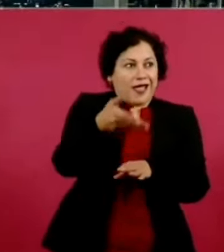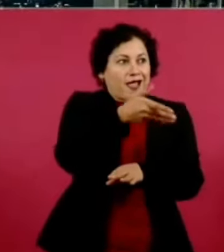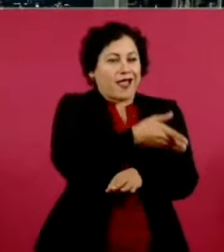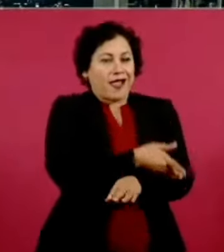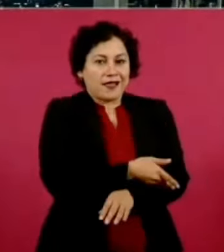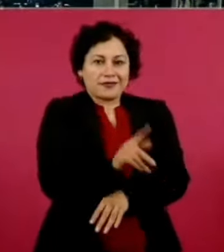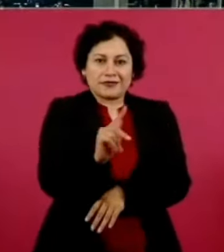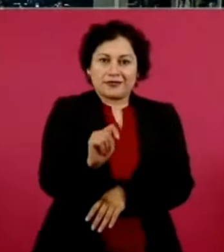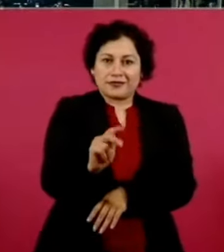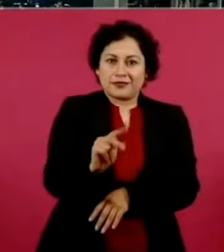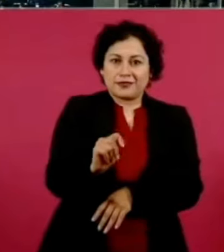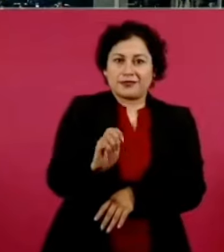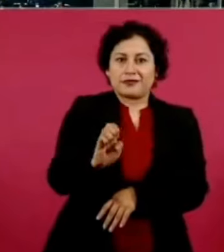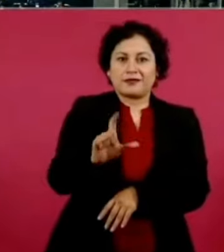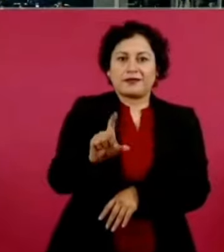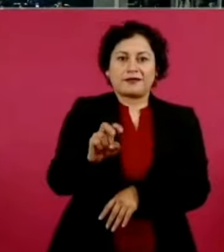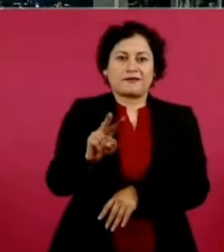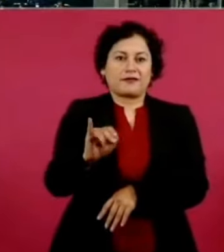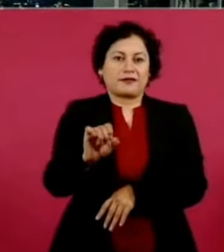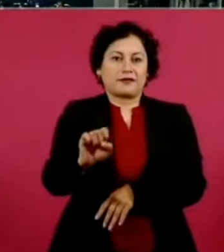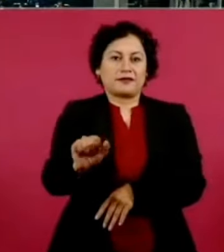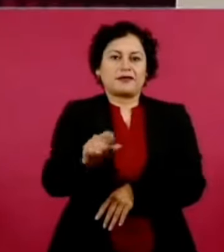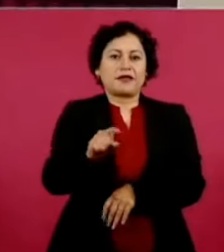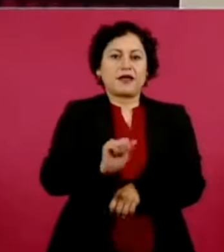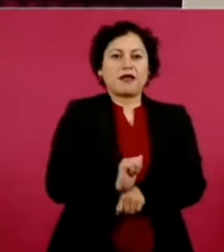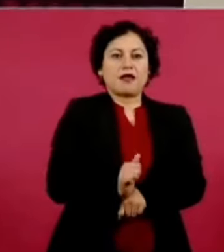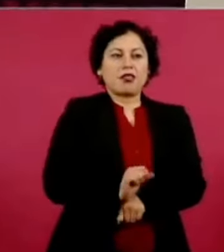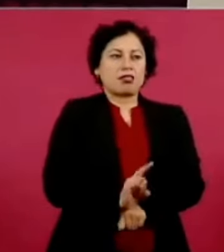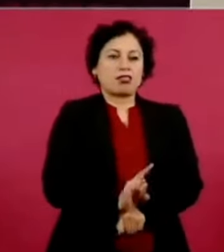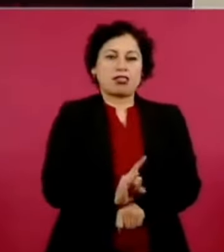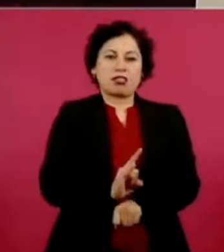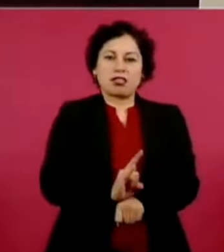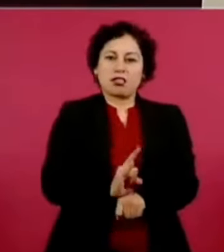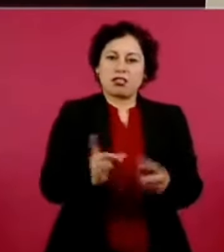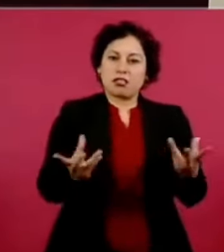con García Luna,